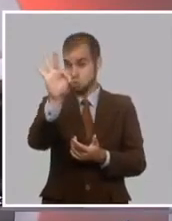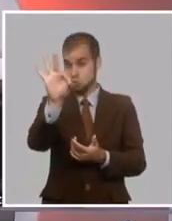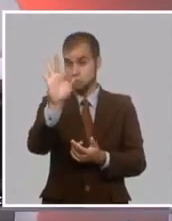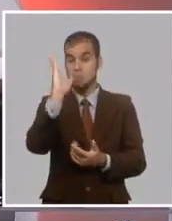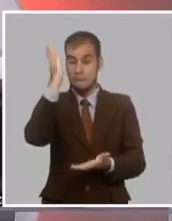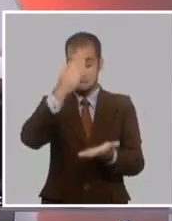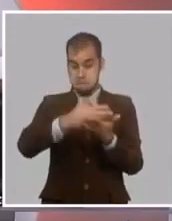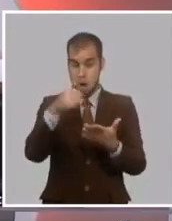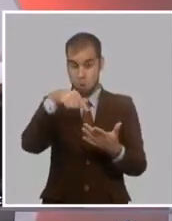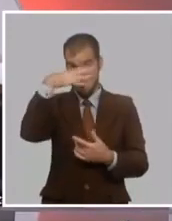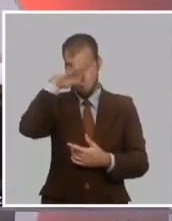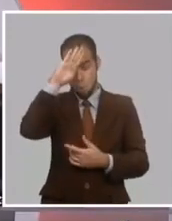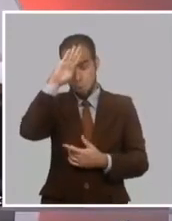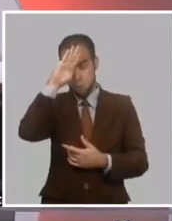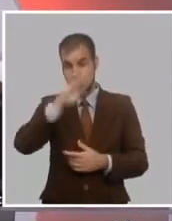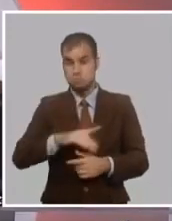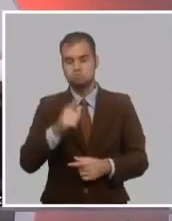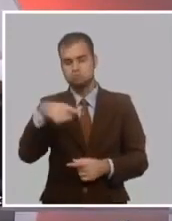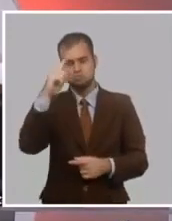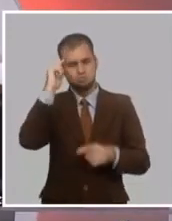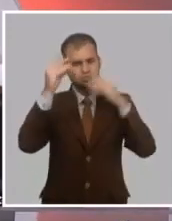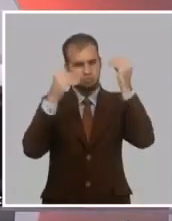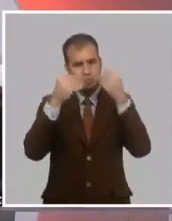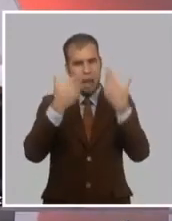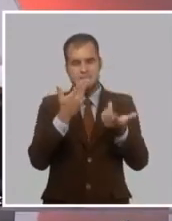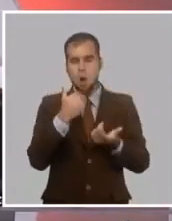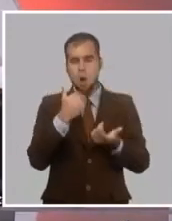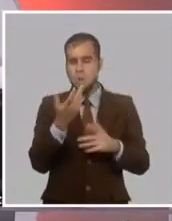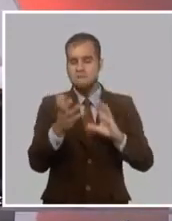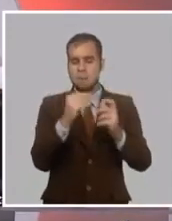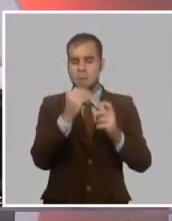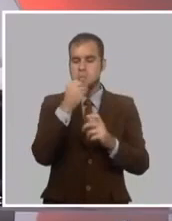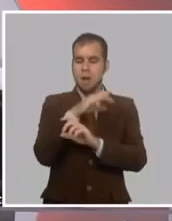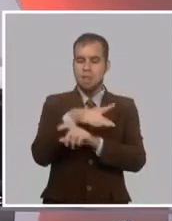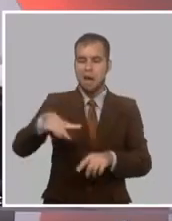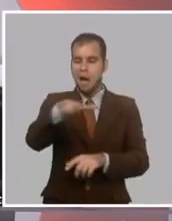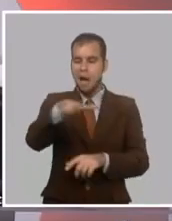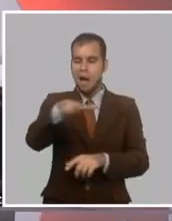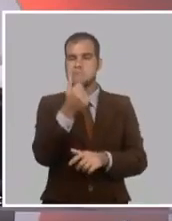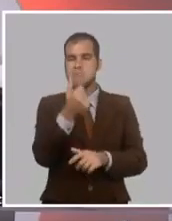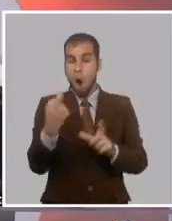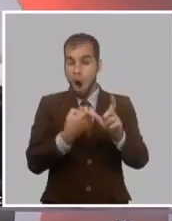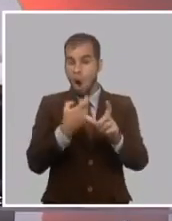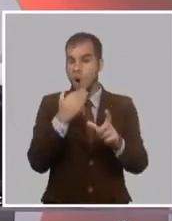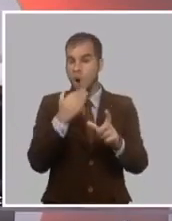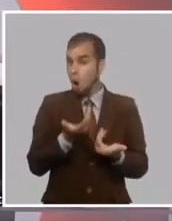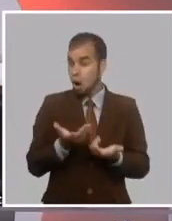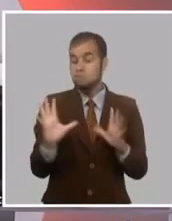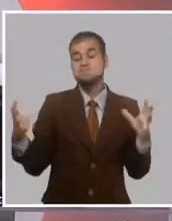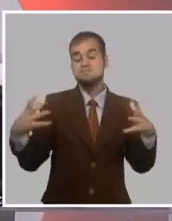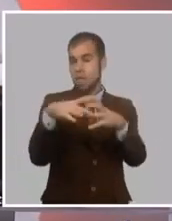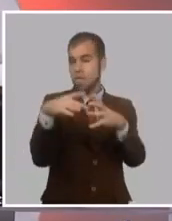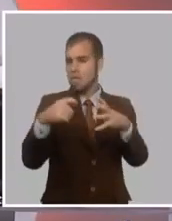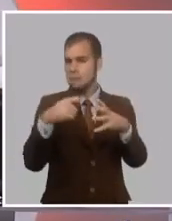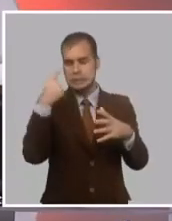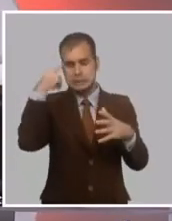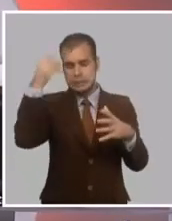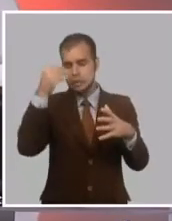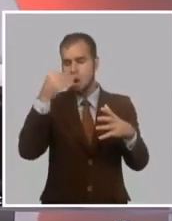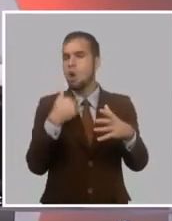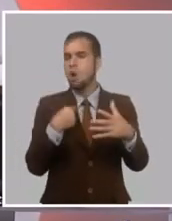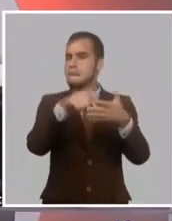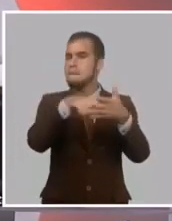que ya está pensando y tratando de resolver este asunto. Yo creo que la experiencia de mundo